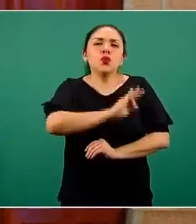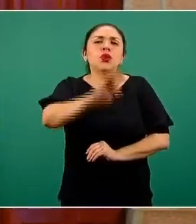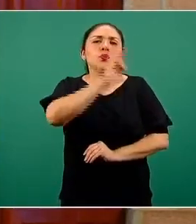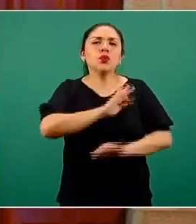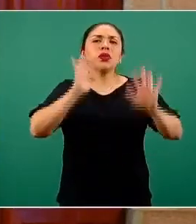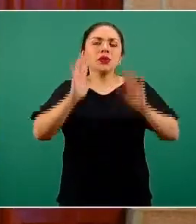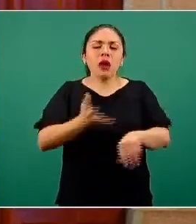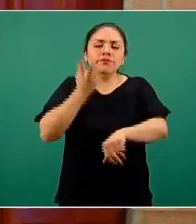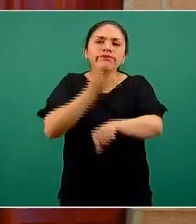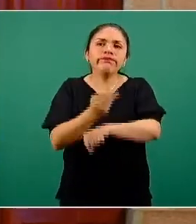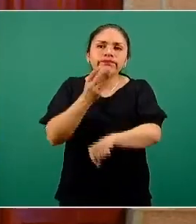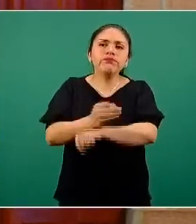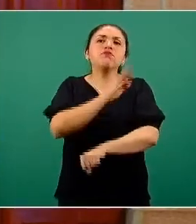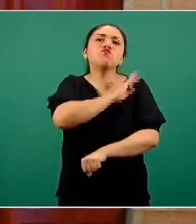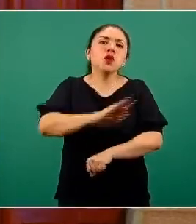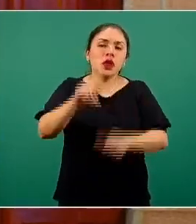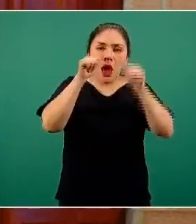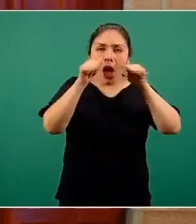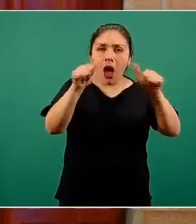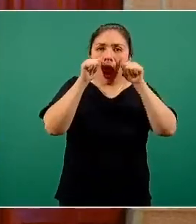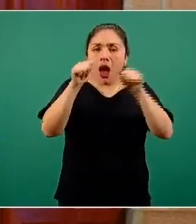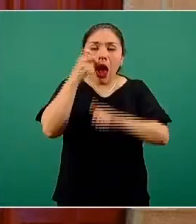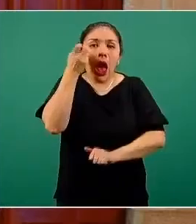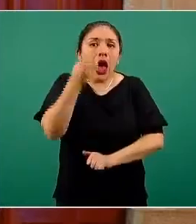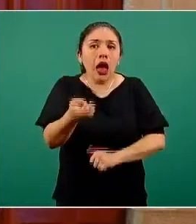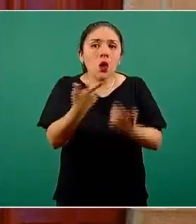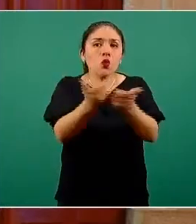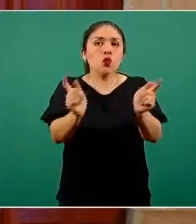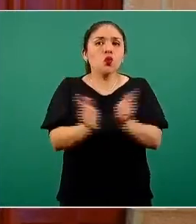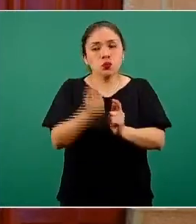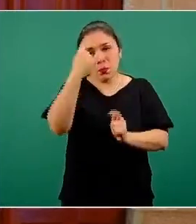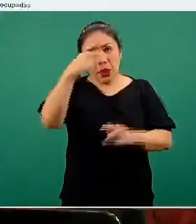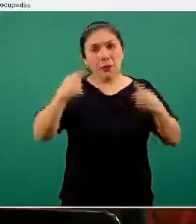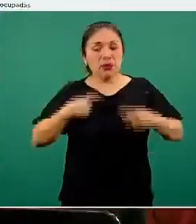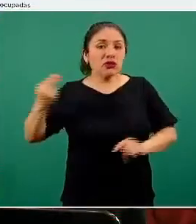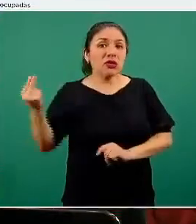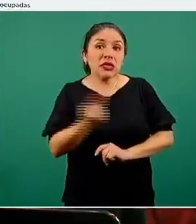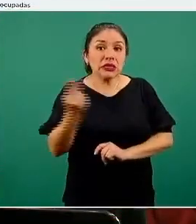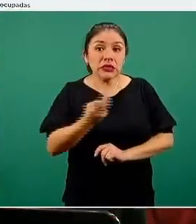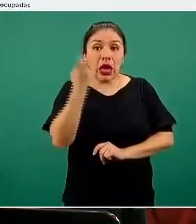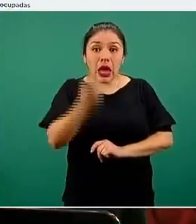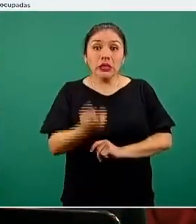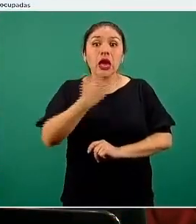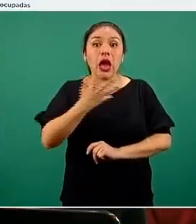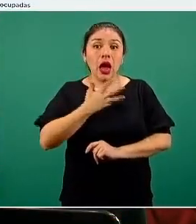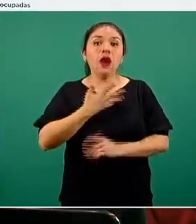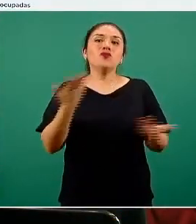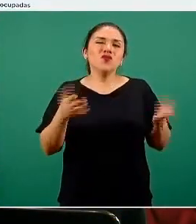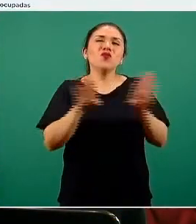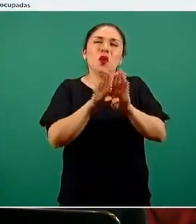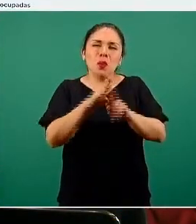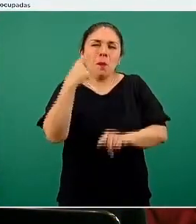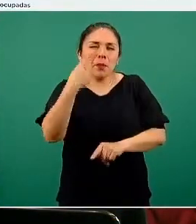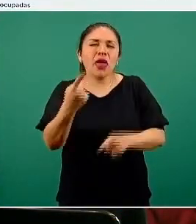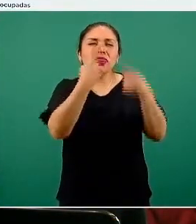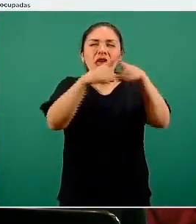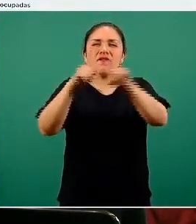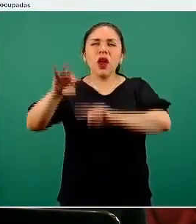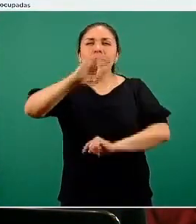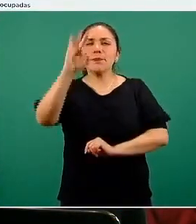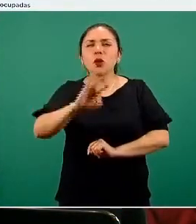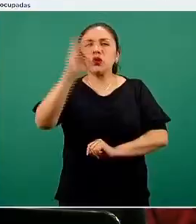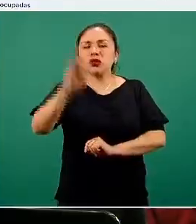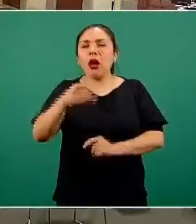solución y se ha podido atender a esta demanda, dejando obviamente las diferencias de estos porcentajes